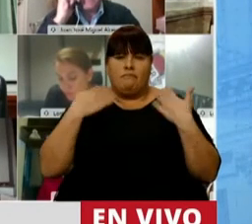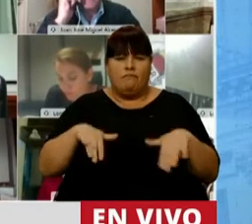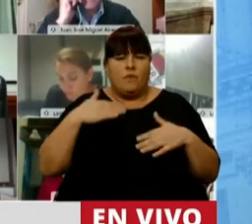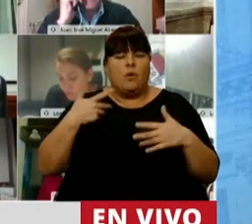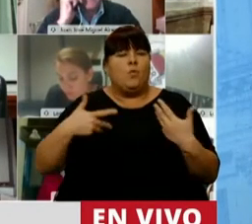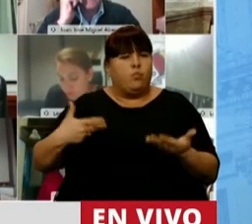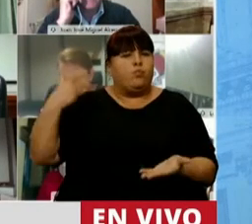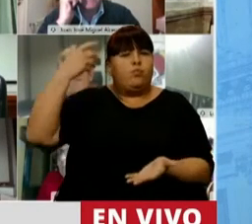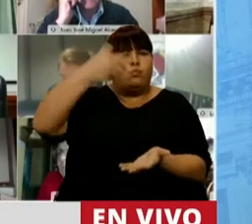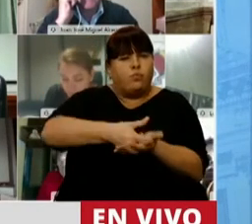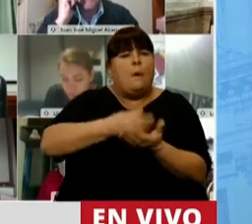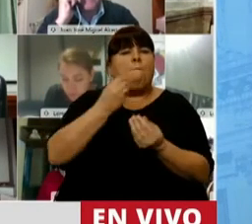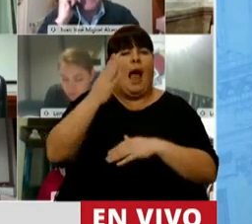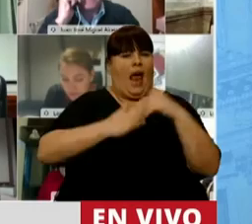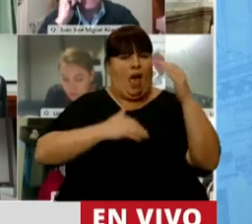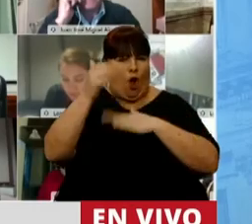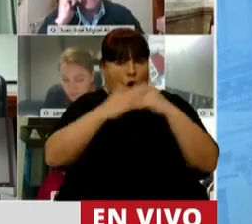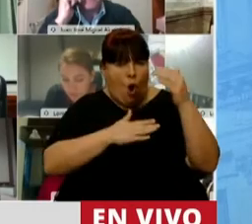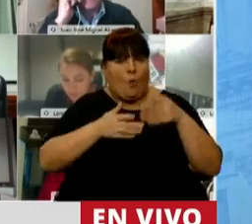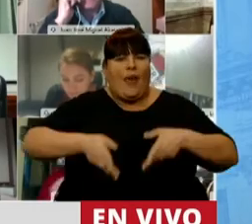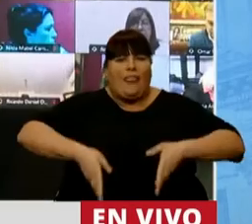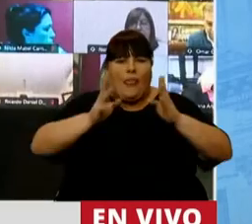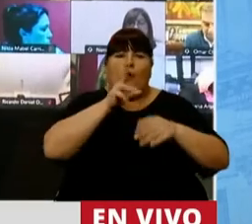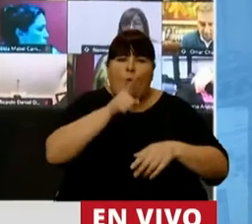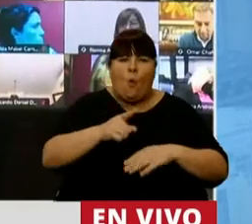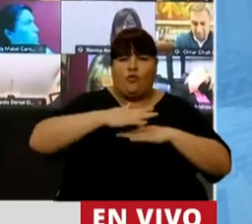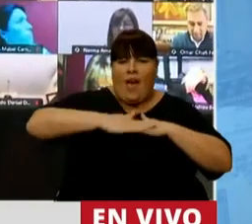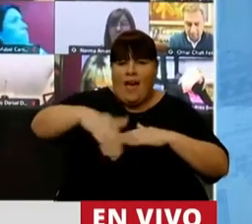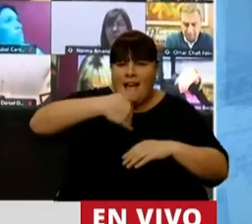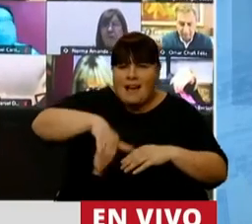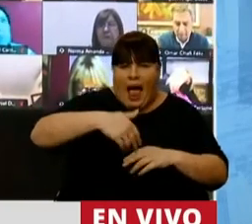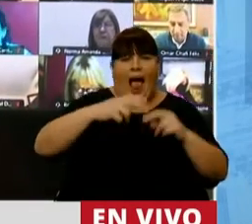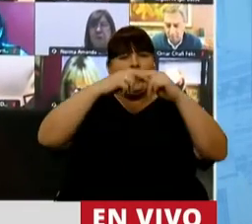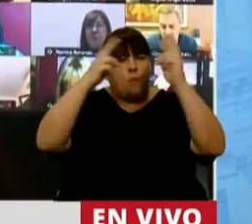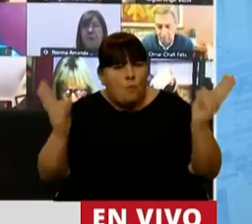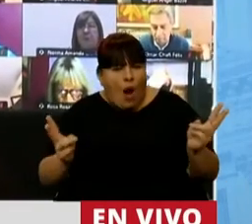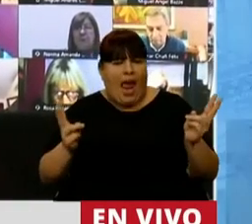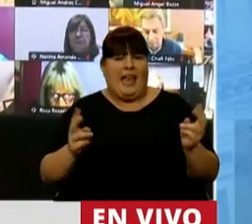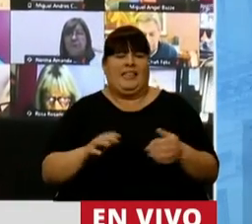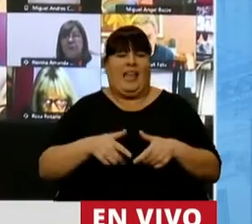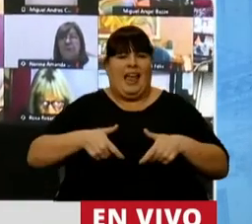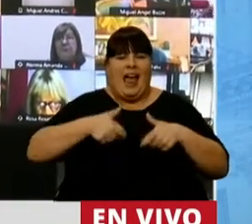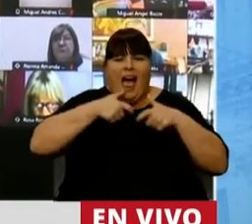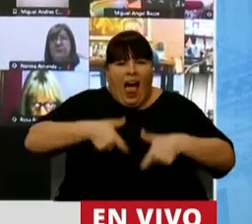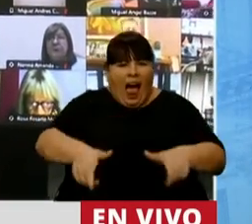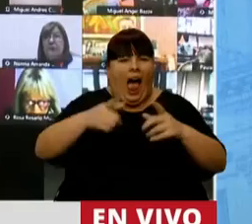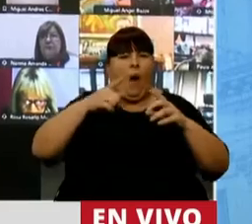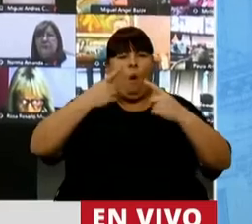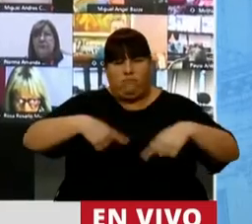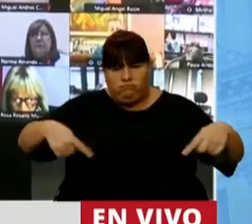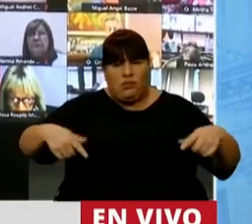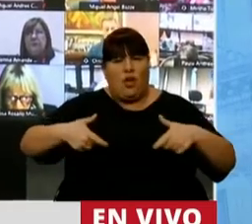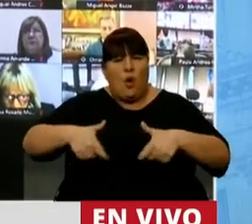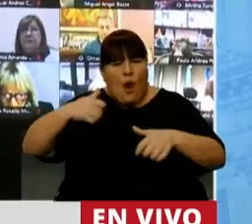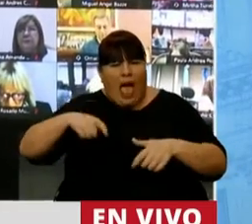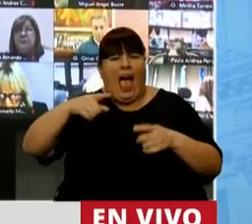inversión en obras viales, pavimentos, puentes, alcantarillas, redes de agua,